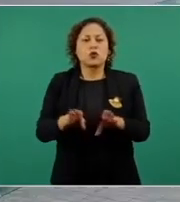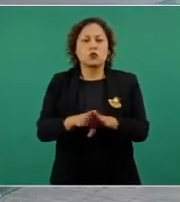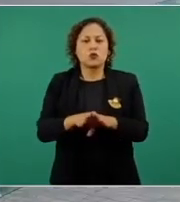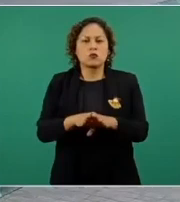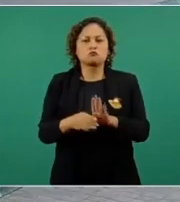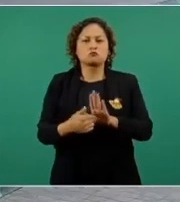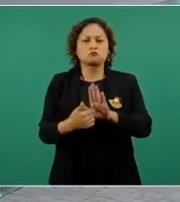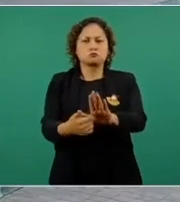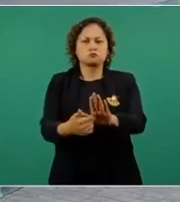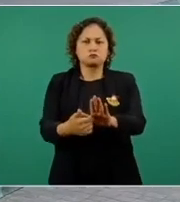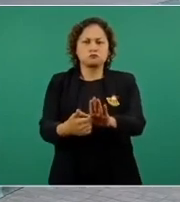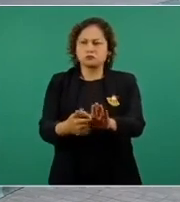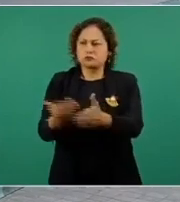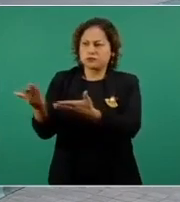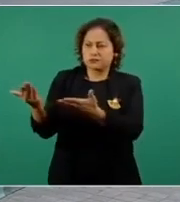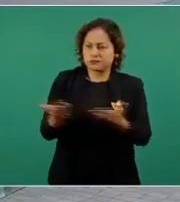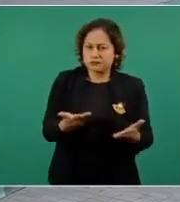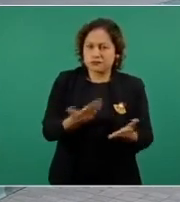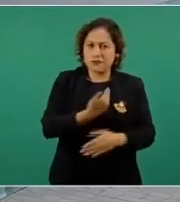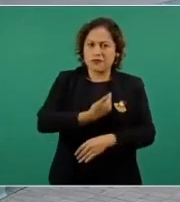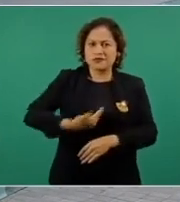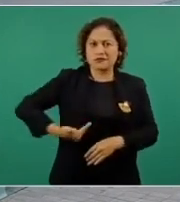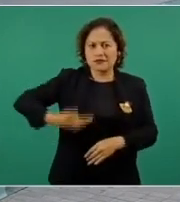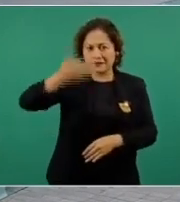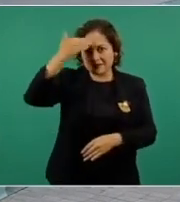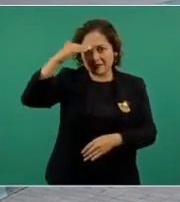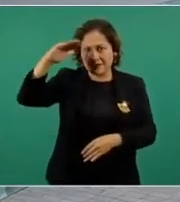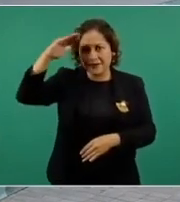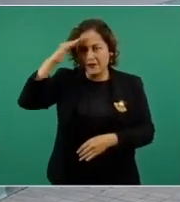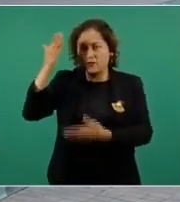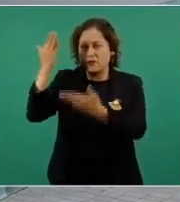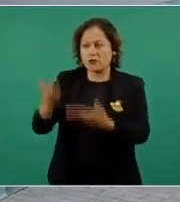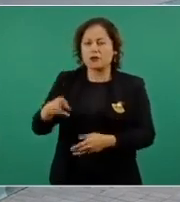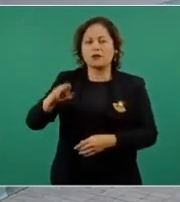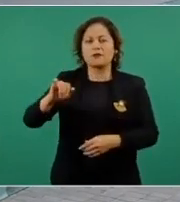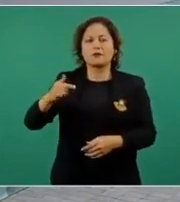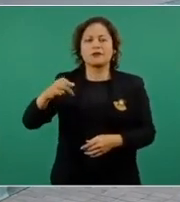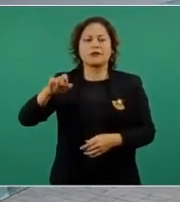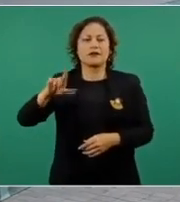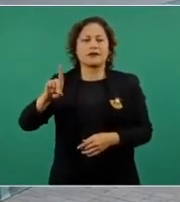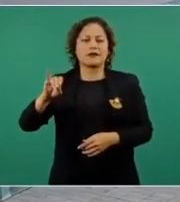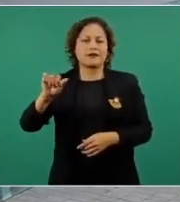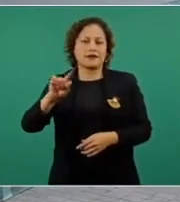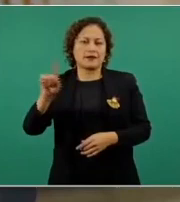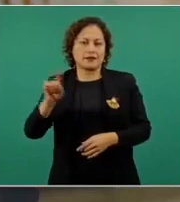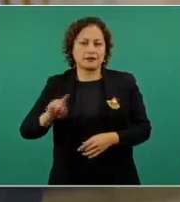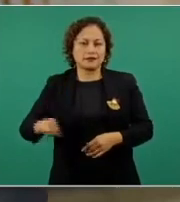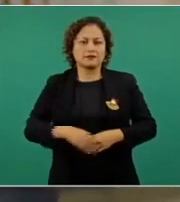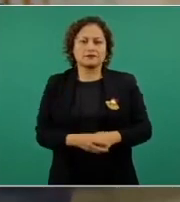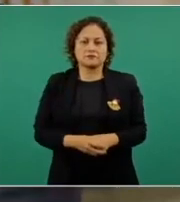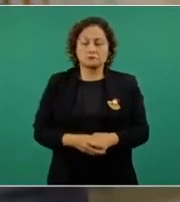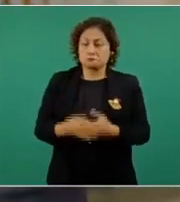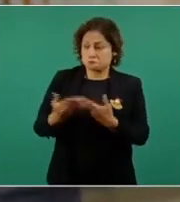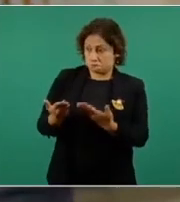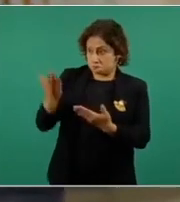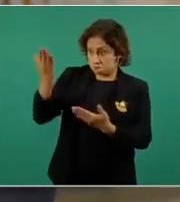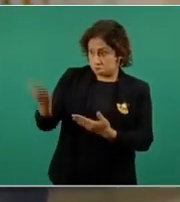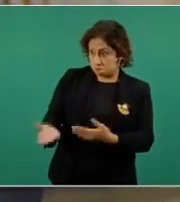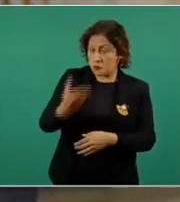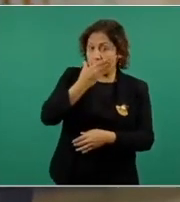República de Cuba, Miguel Díaz Canel, quien representa